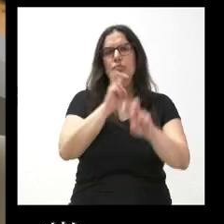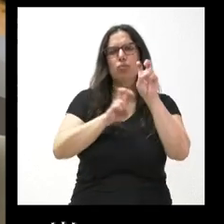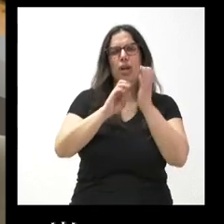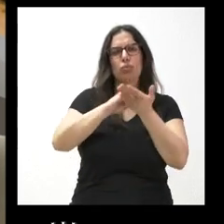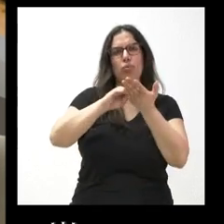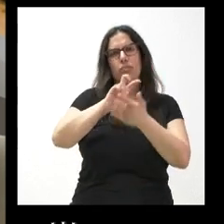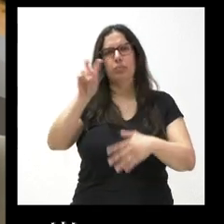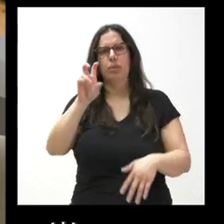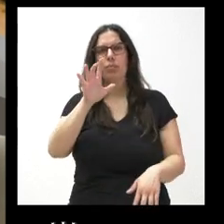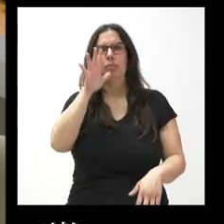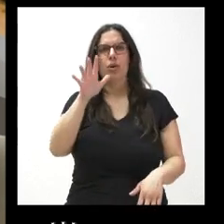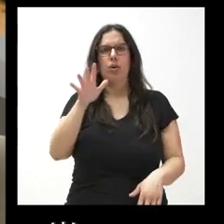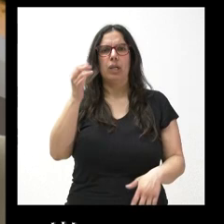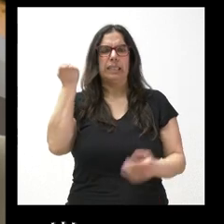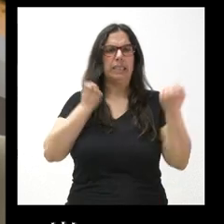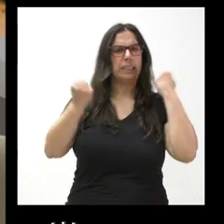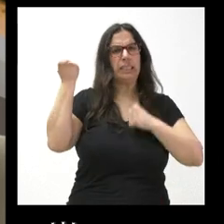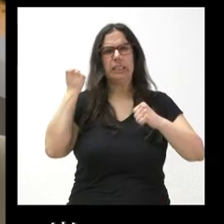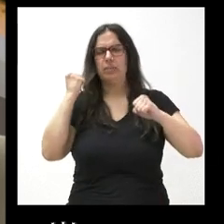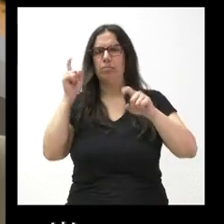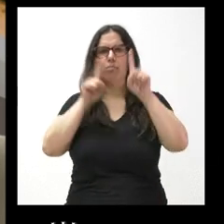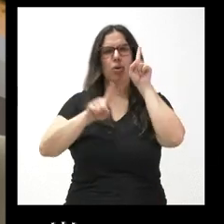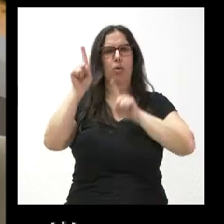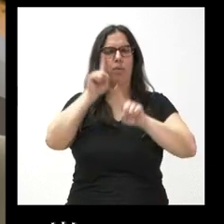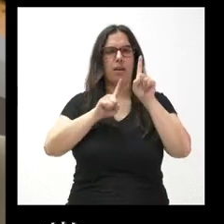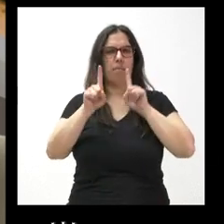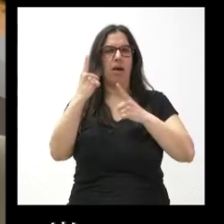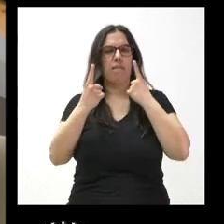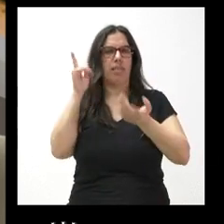ante las conductas disruptivas que pueda tener. ¿No?